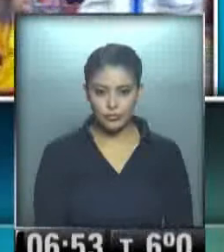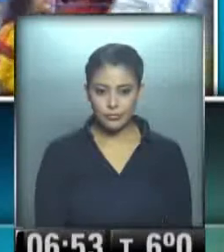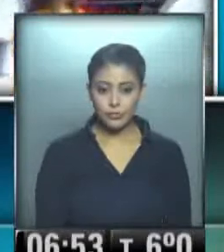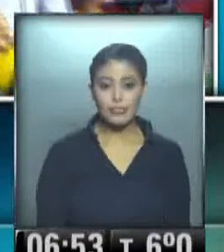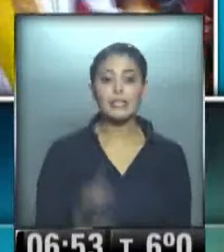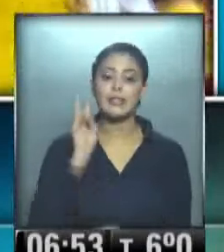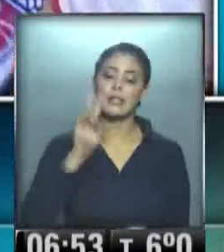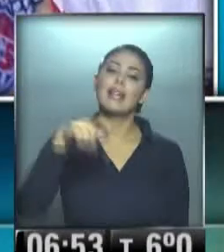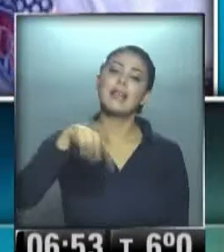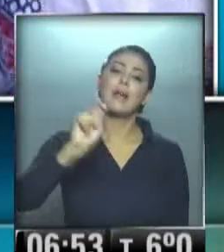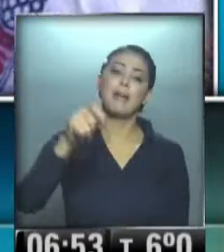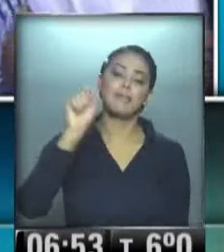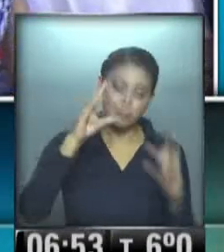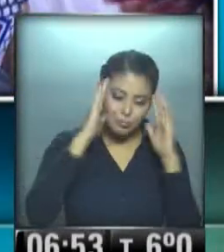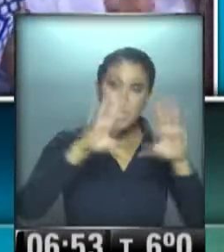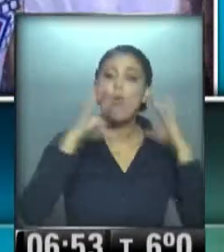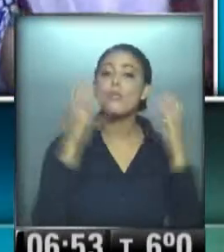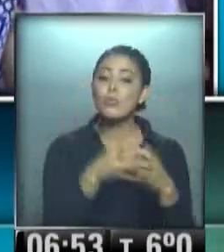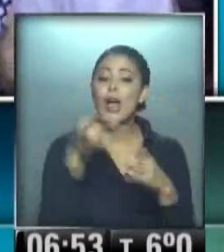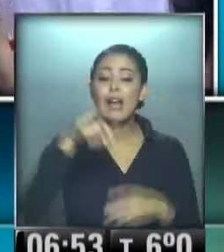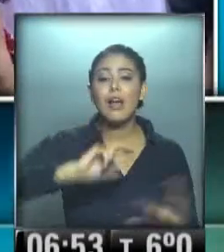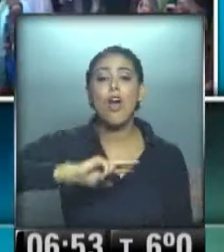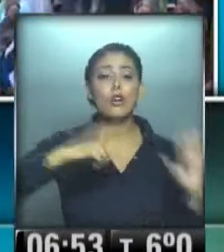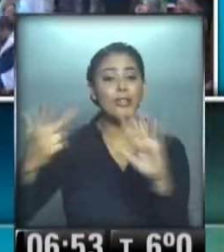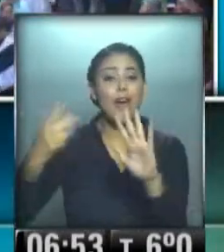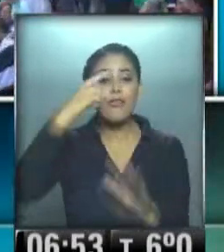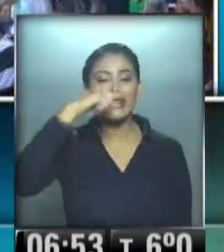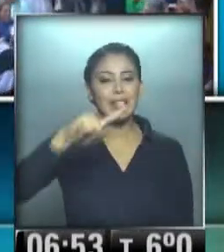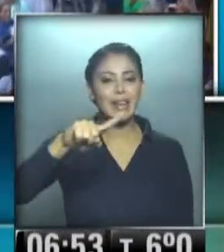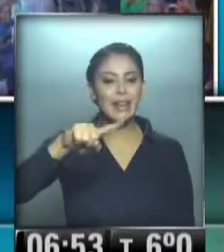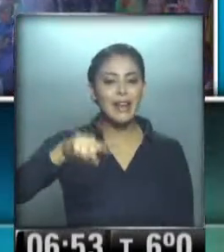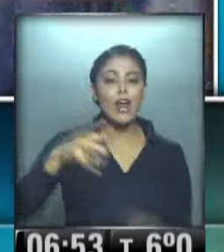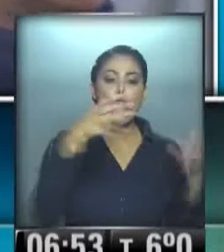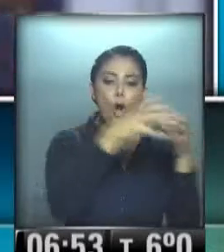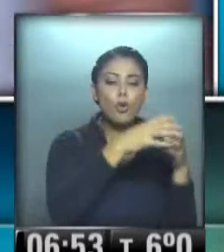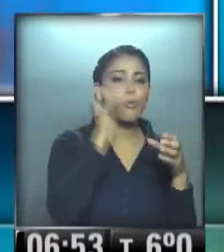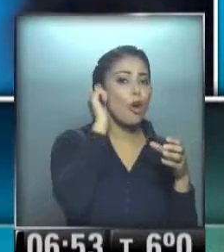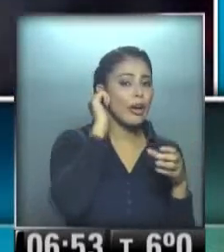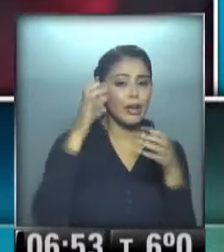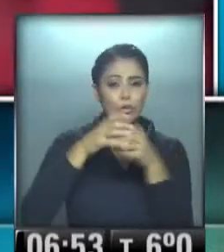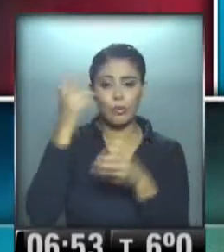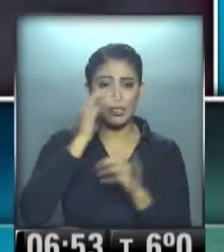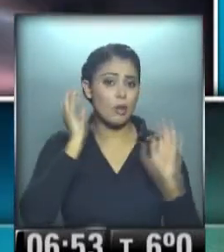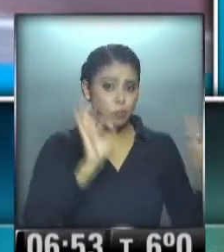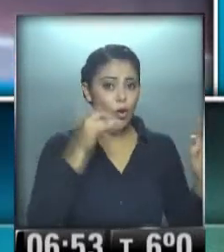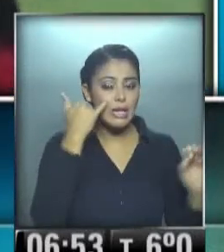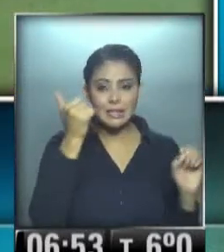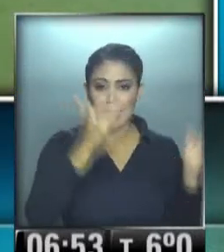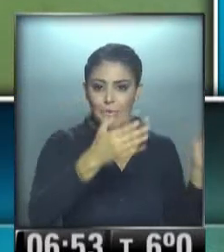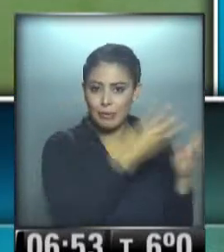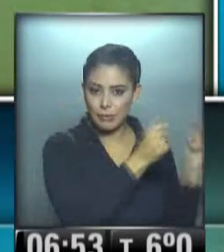Y es el mes del Mundial. Estos son, aquí están, los octavos de final. Con el cierre de los grupos, G.I.H. culminó la fase de grupos del Mundial.